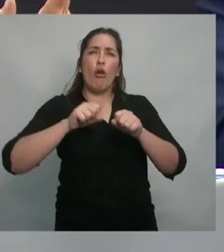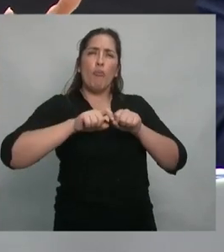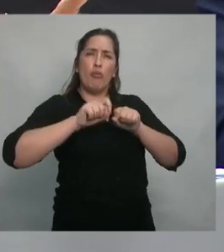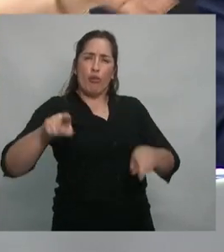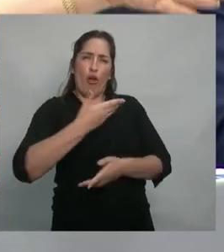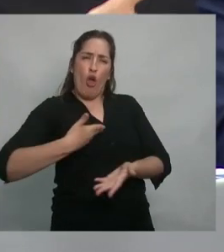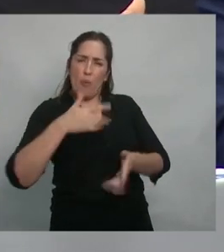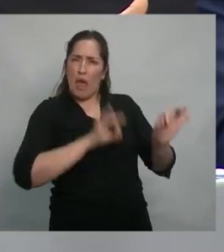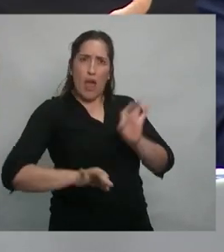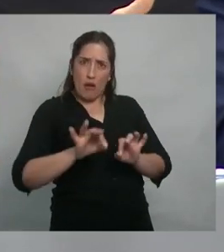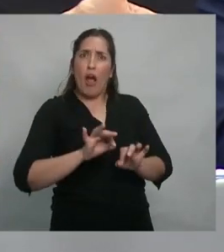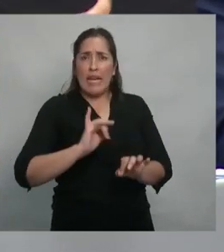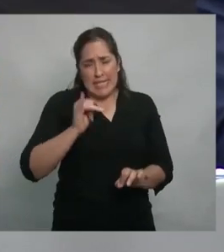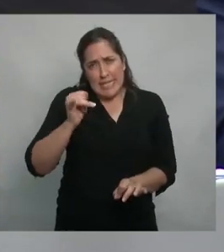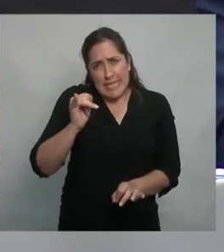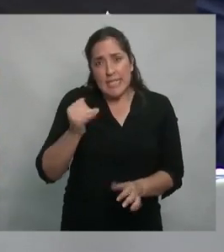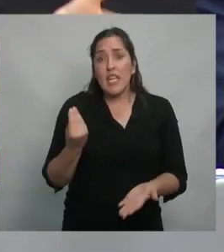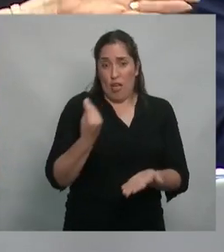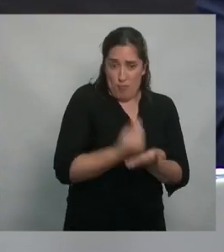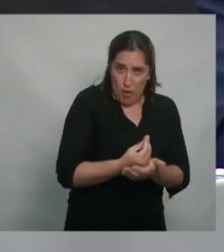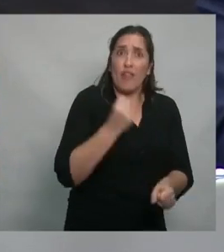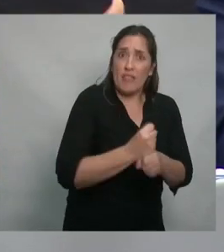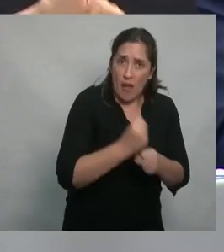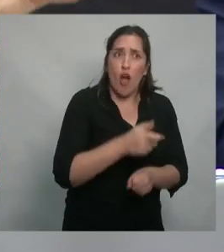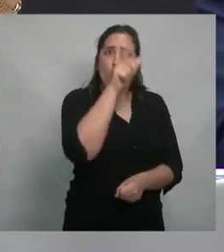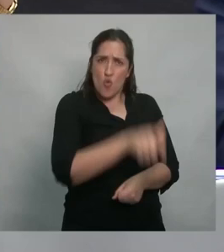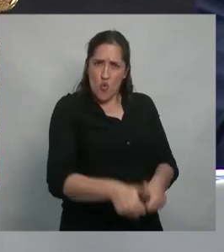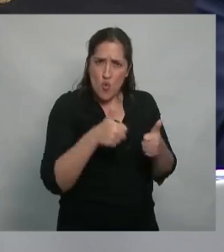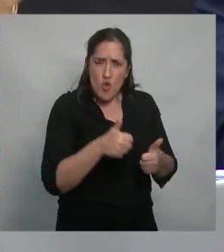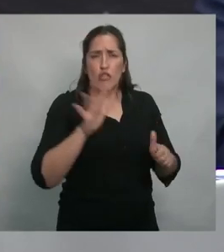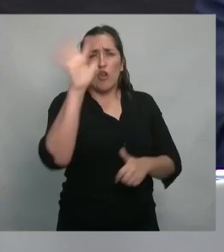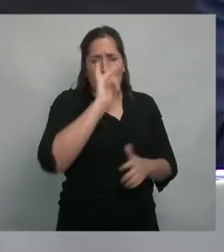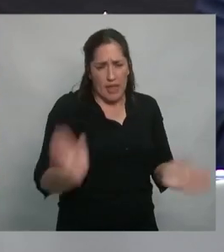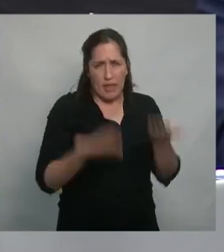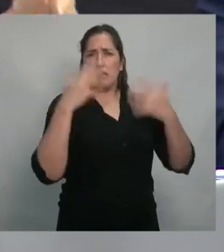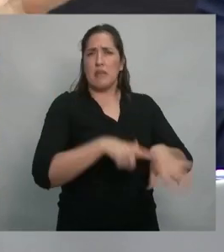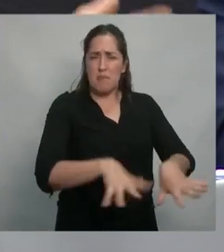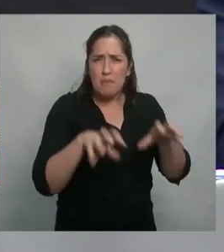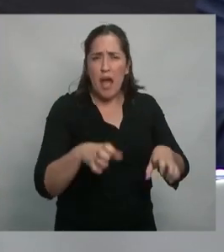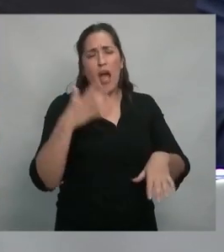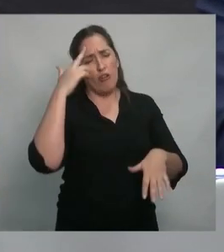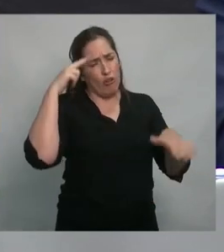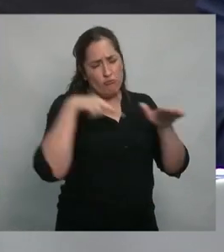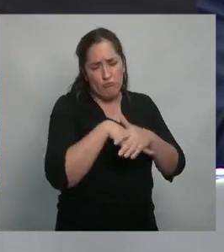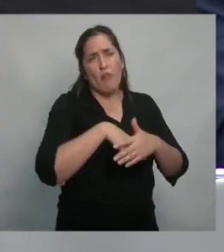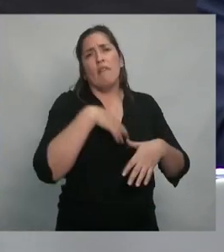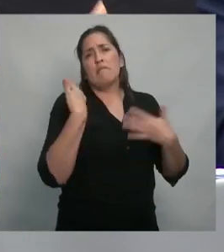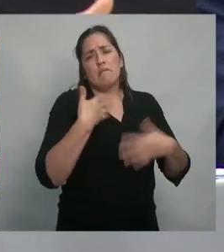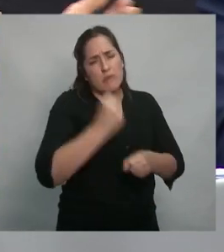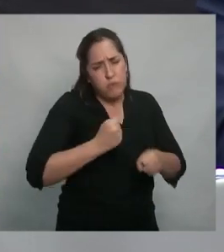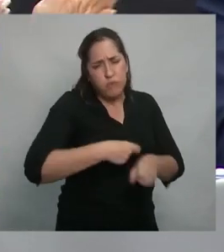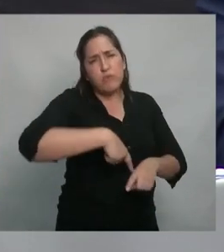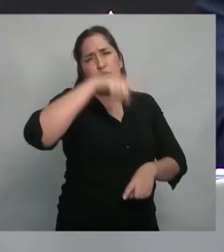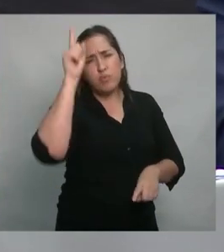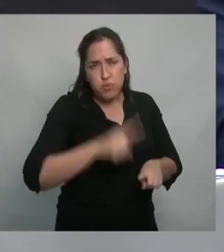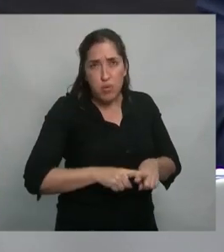Y una parte de razón tiene, tenía trabajo porque es bueno, porque se levanta todos los días temprano, porque se acuesta hasta tarde, pero